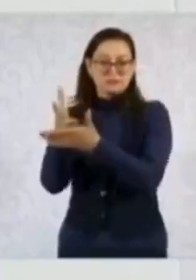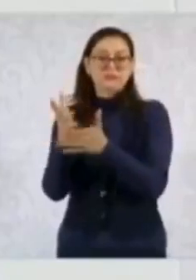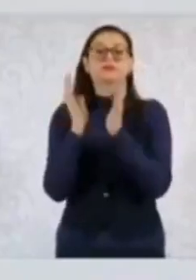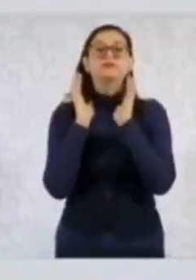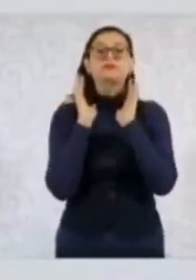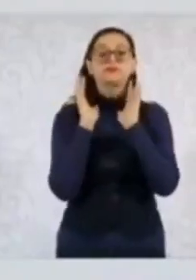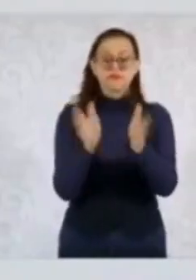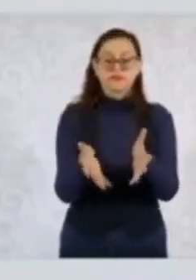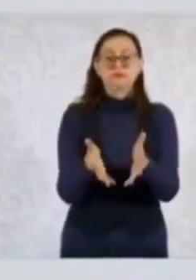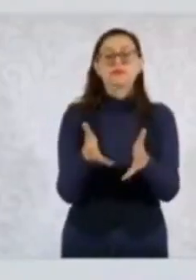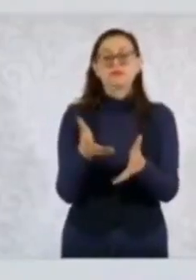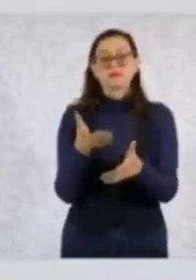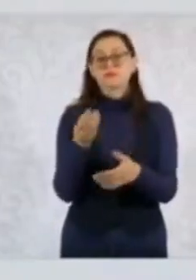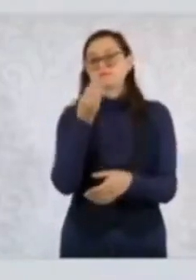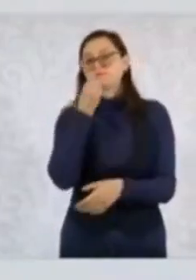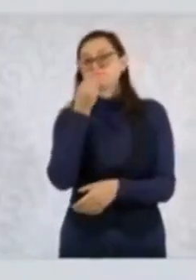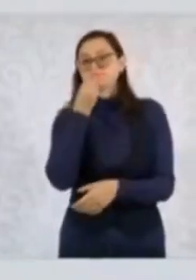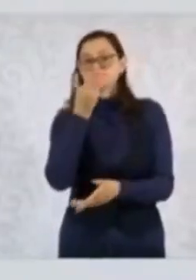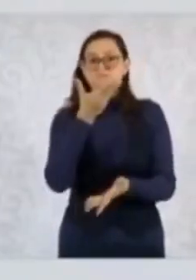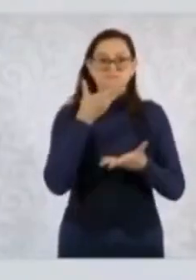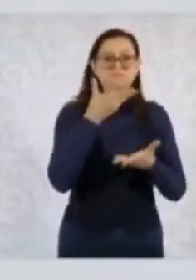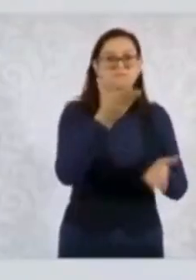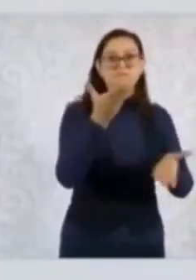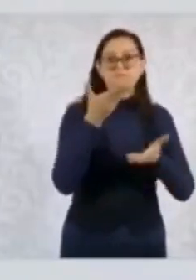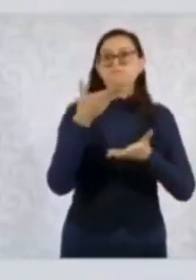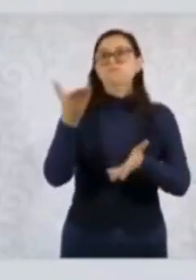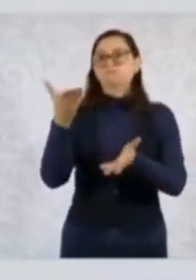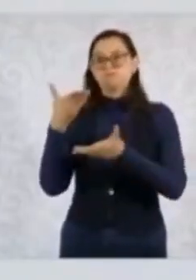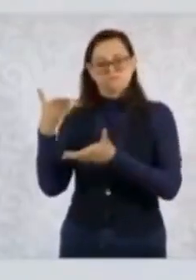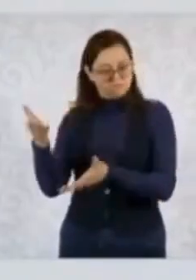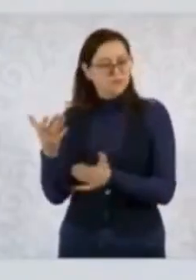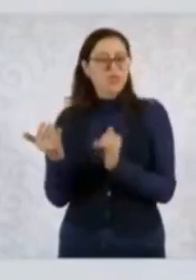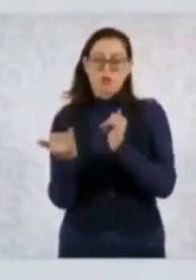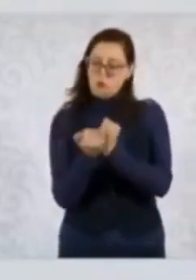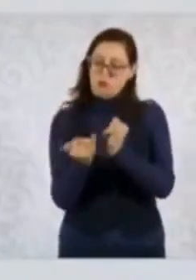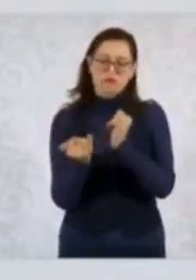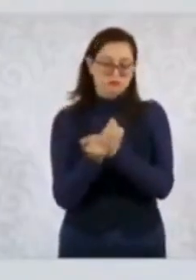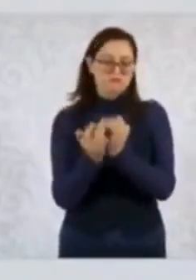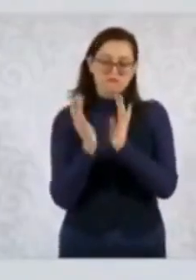está atendiendo con despensas para que puedan tener lo necesario para la alimentación.